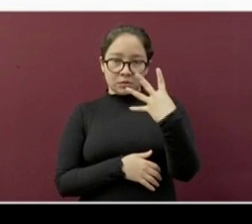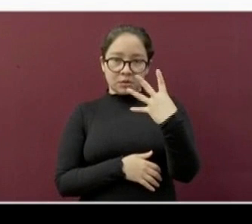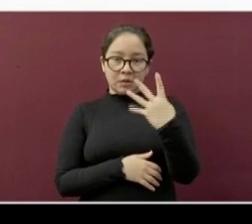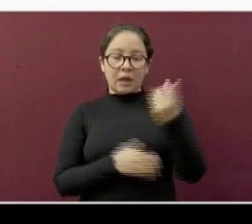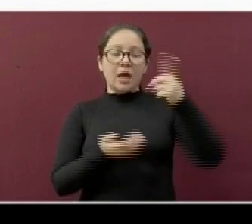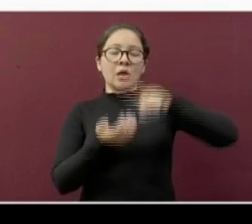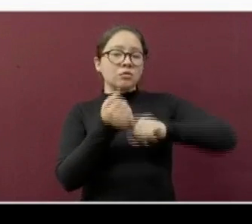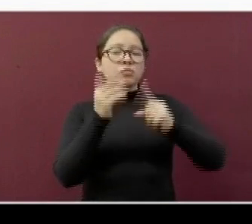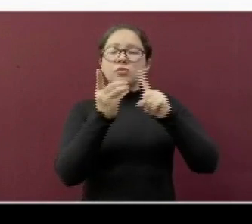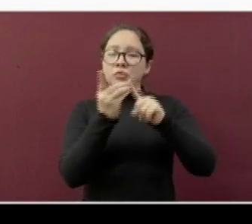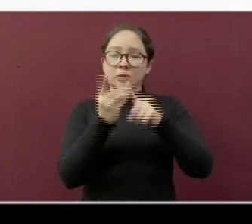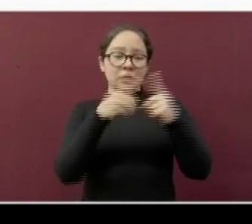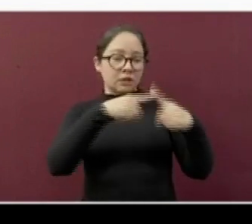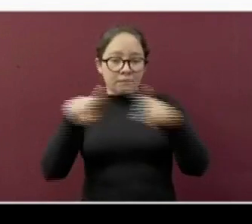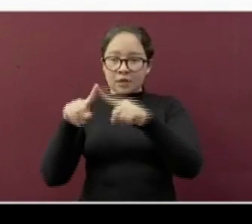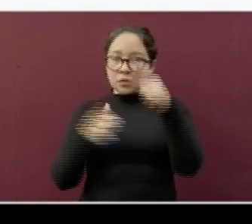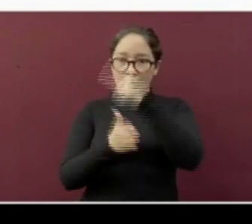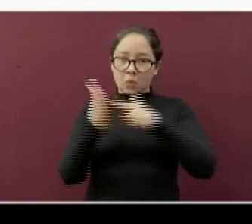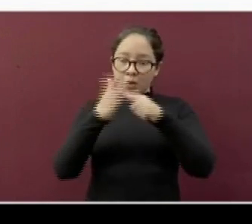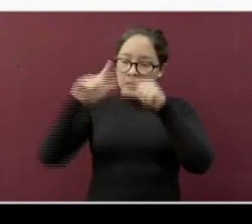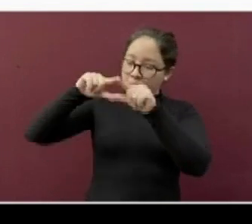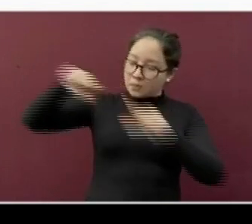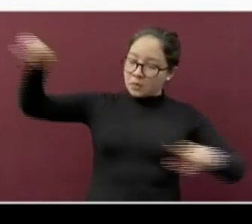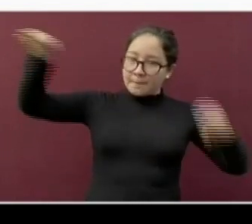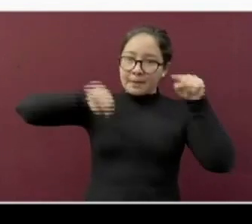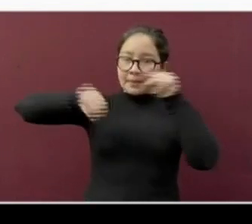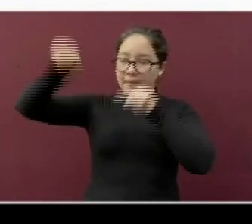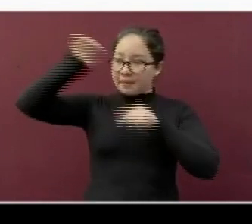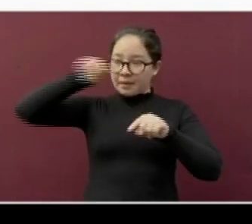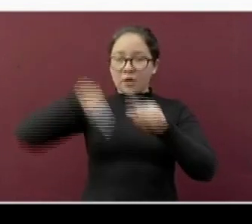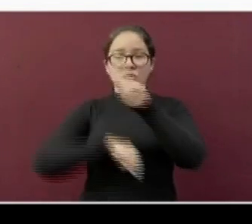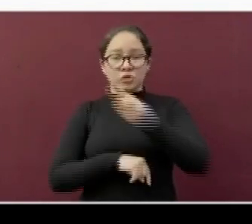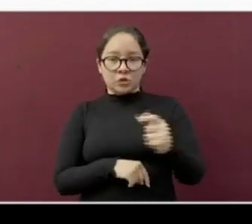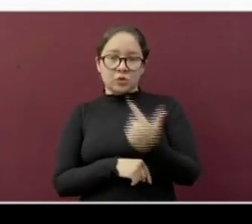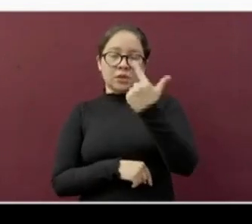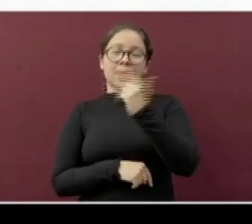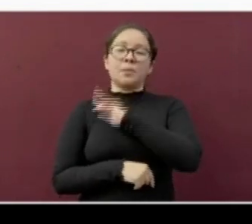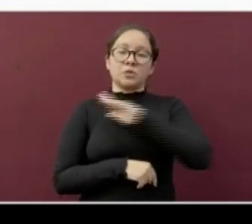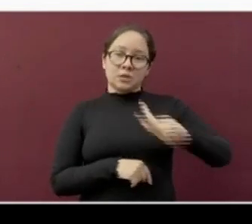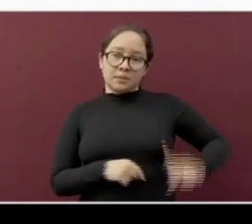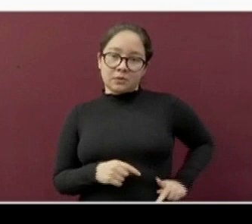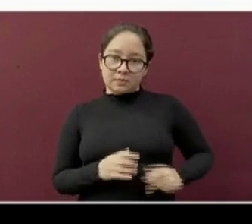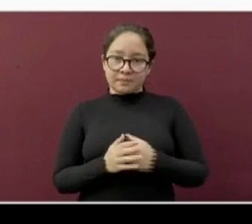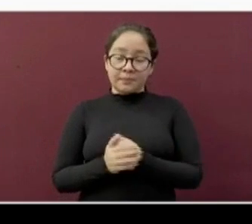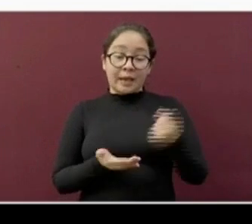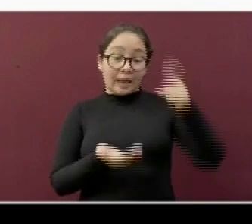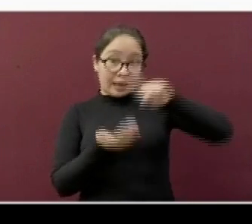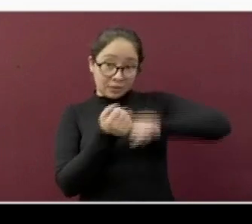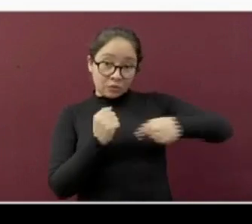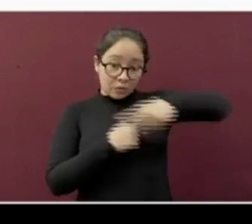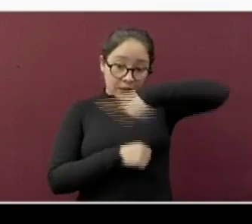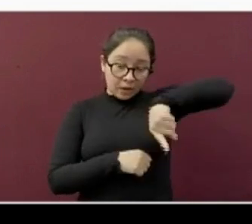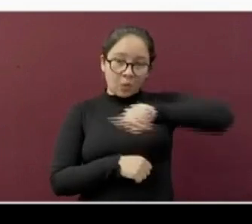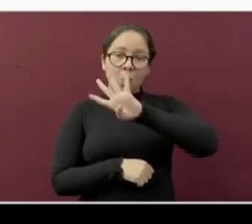identificados en diferentes localidades de 207 municipios. De ellos,